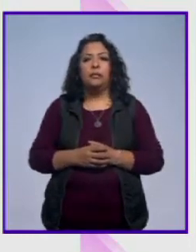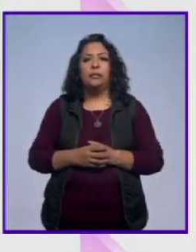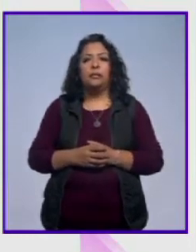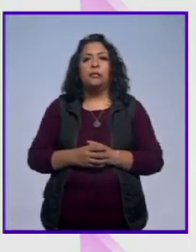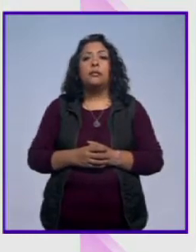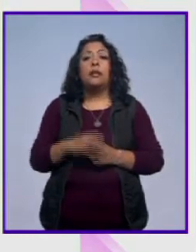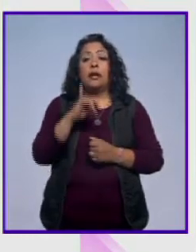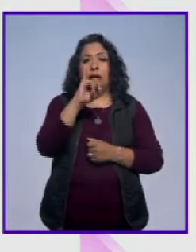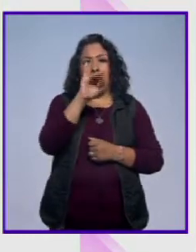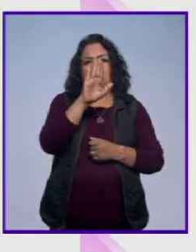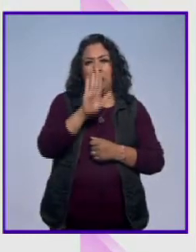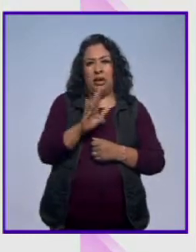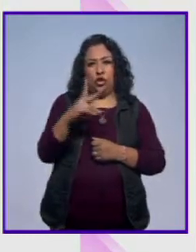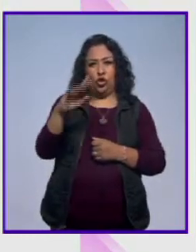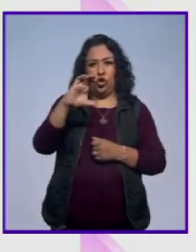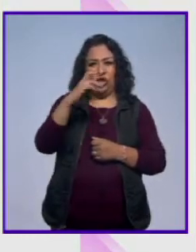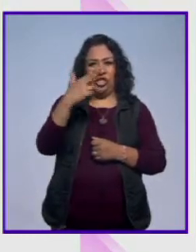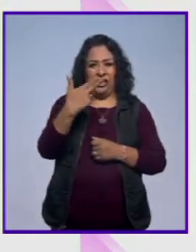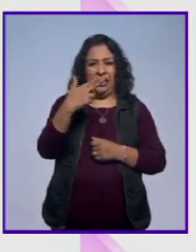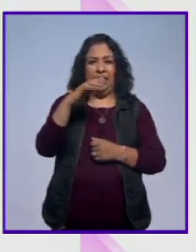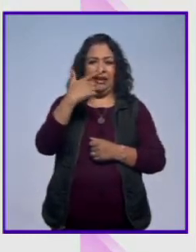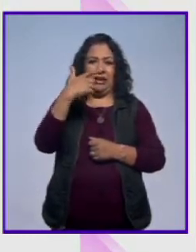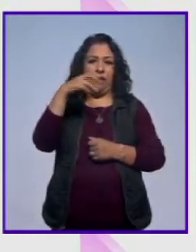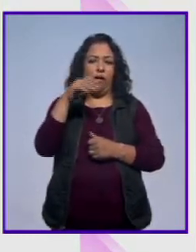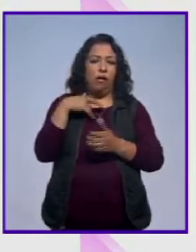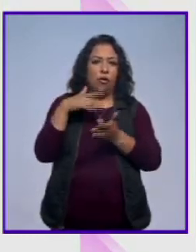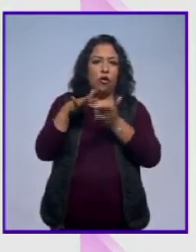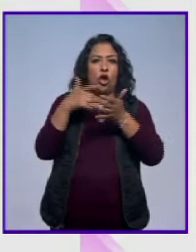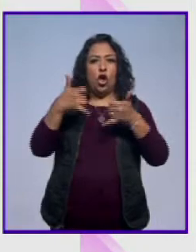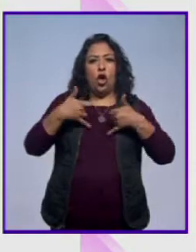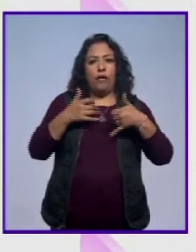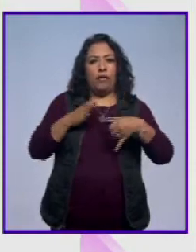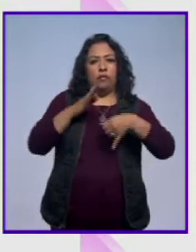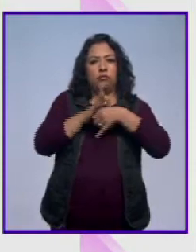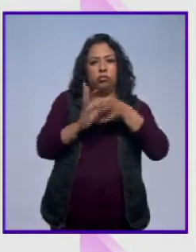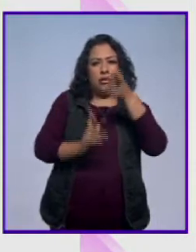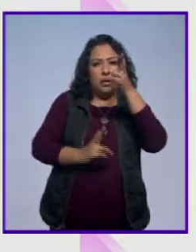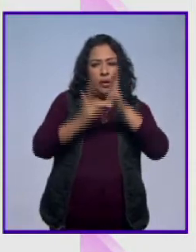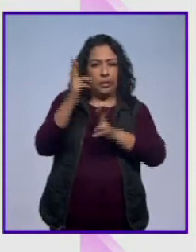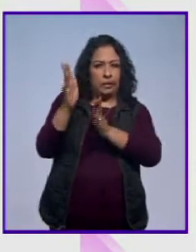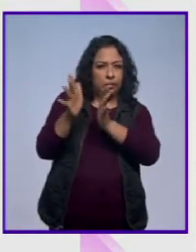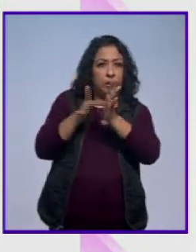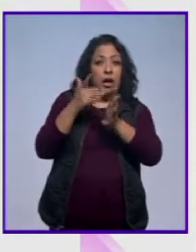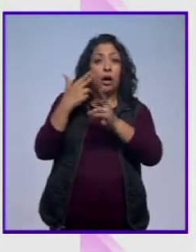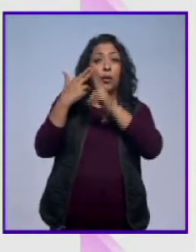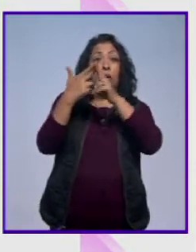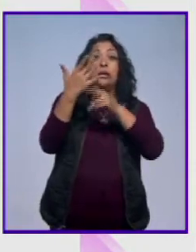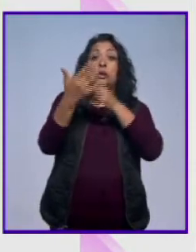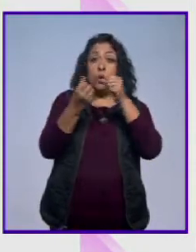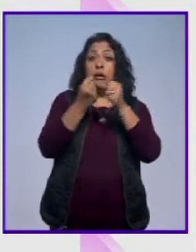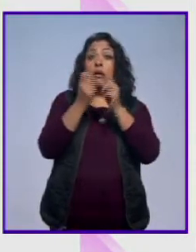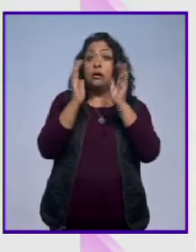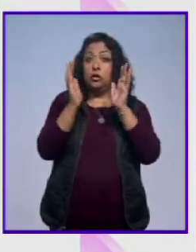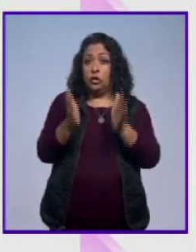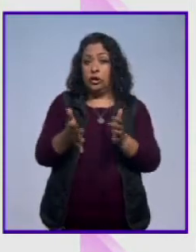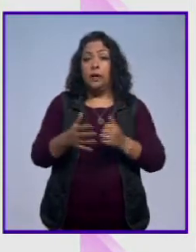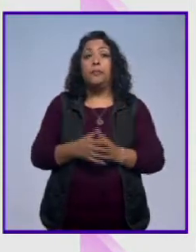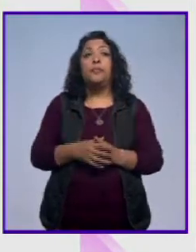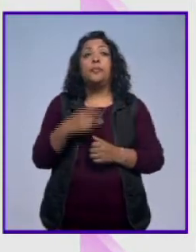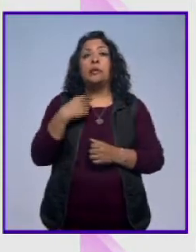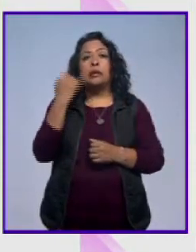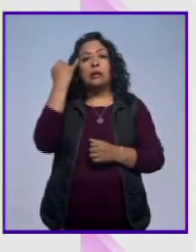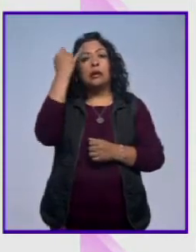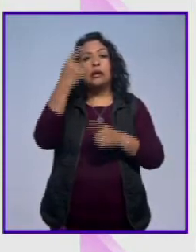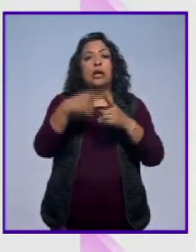La emblemática imagen del Che Guevara que ha inspirado a jóvenes activistas y revolucionarios cumple 50 años. Su